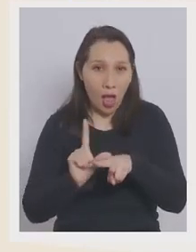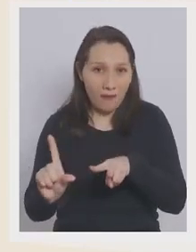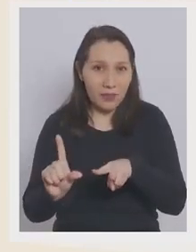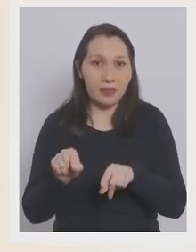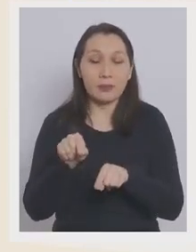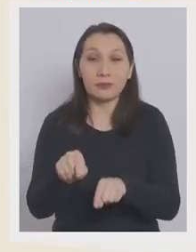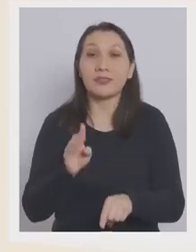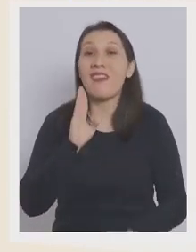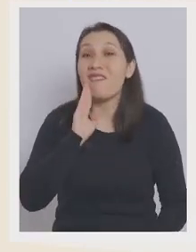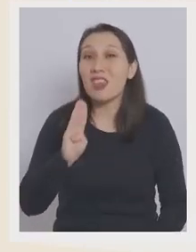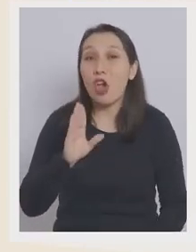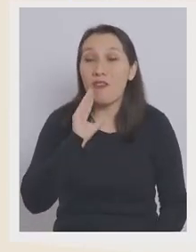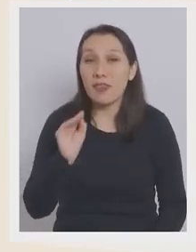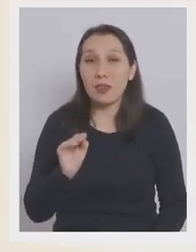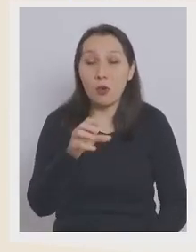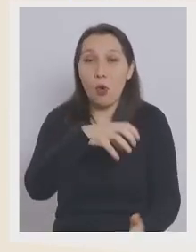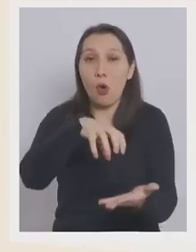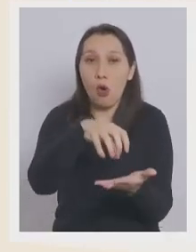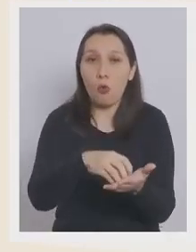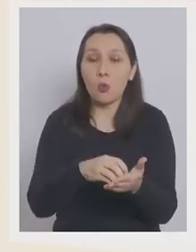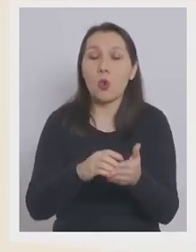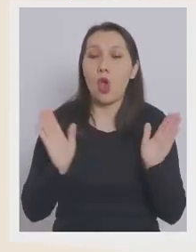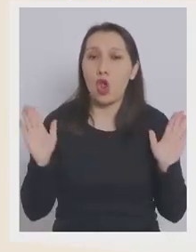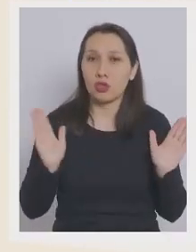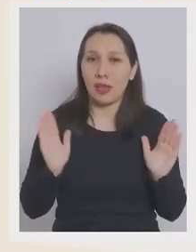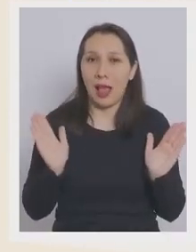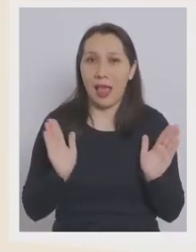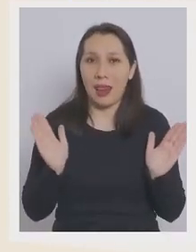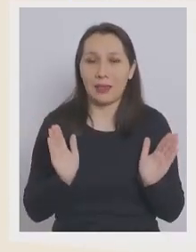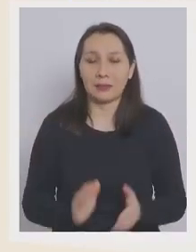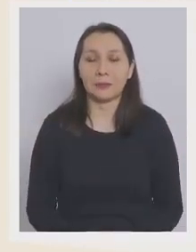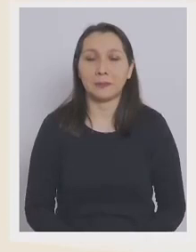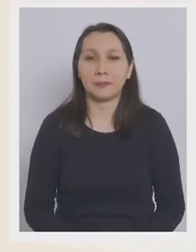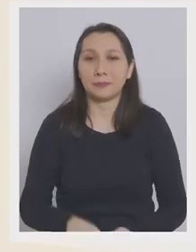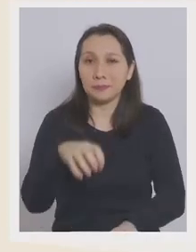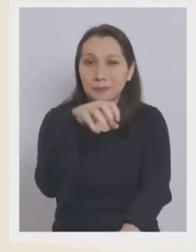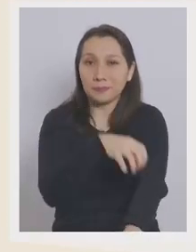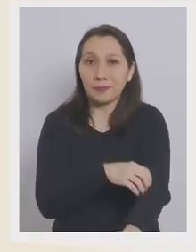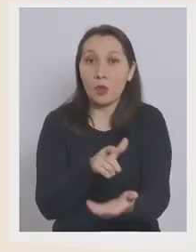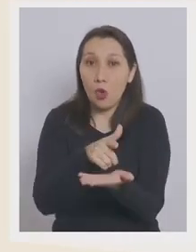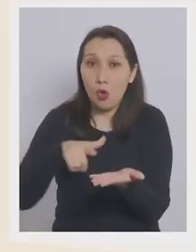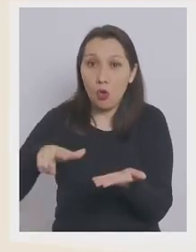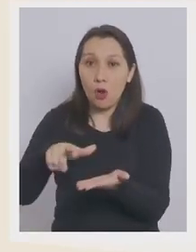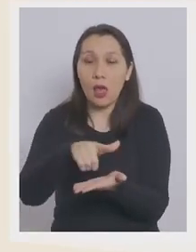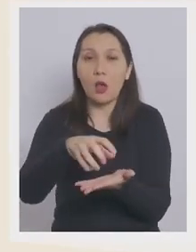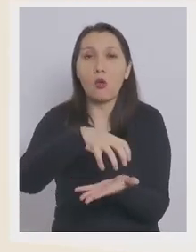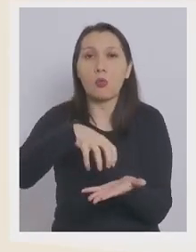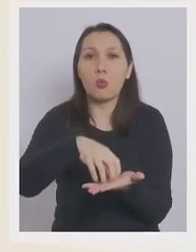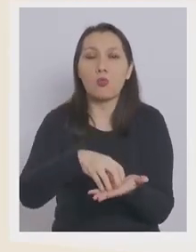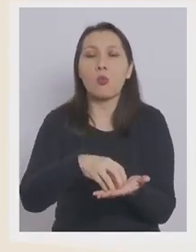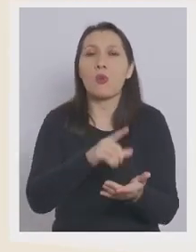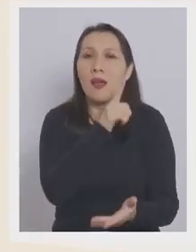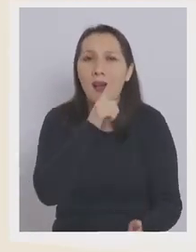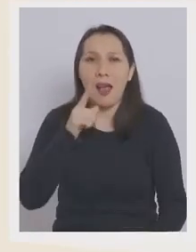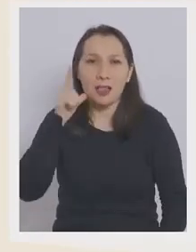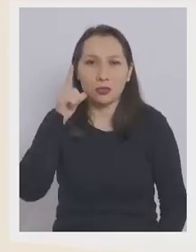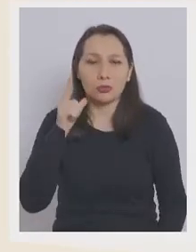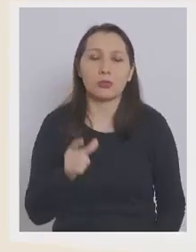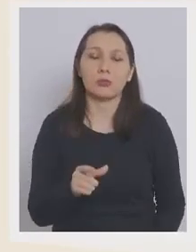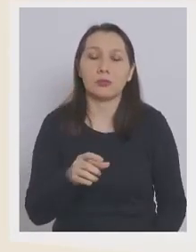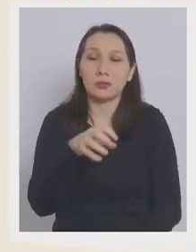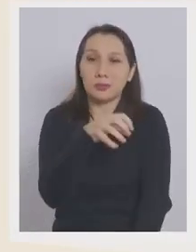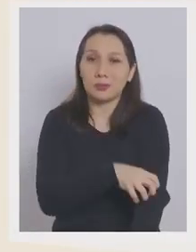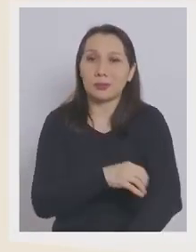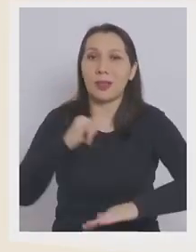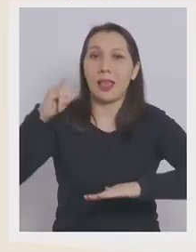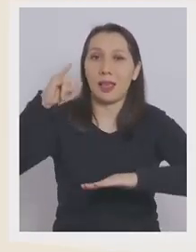región del Bío Bío, la comuna de Los Ángeles, en la región de Los Lagos, la comuna de Castro, en la región de